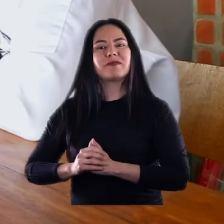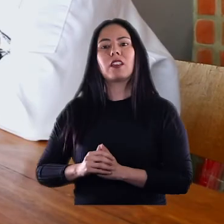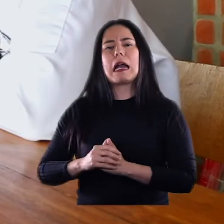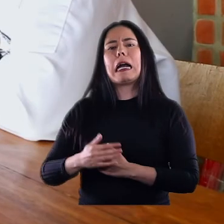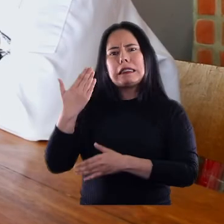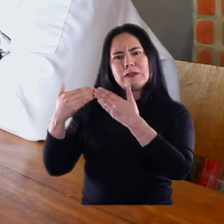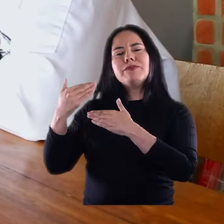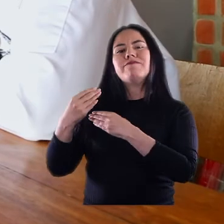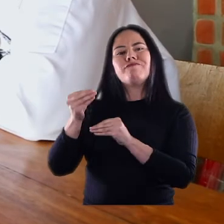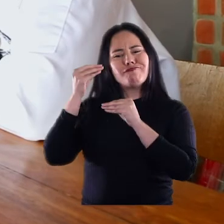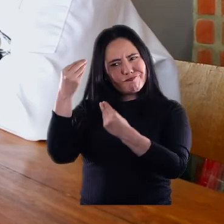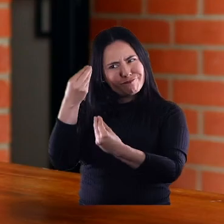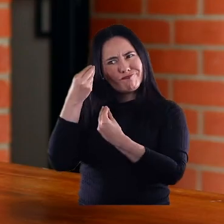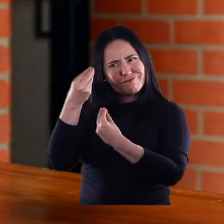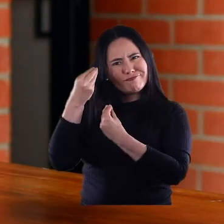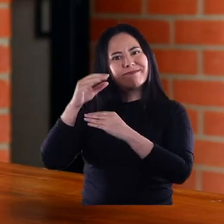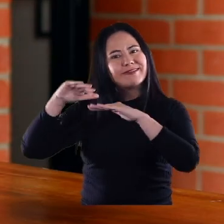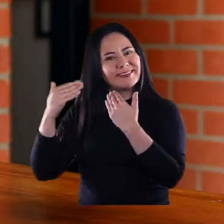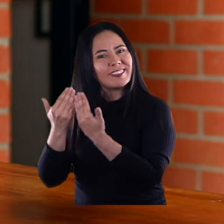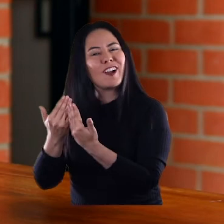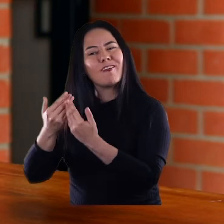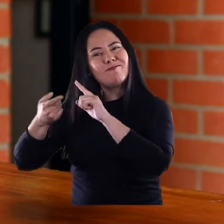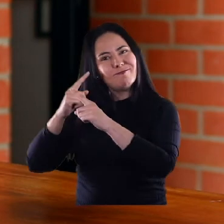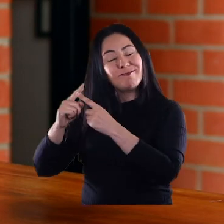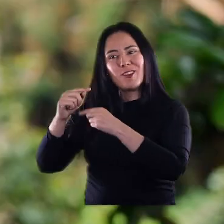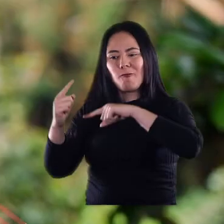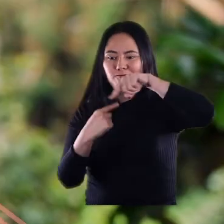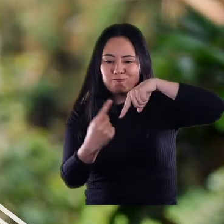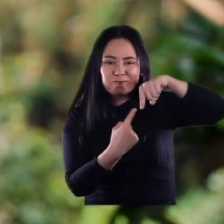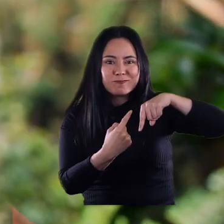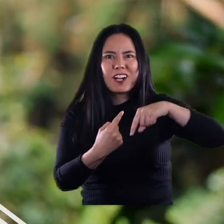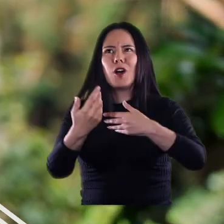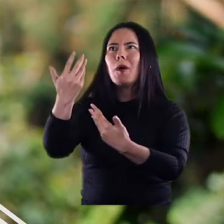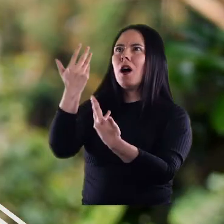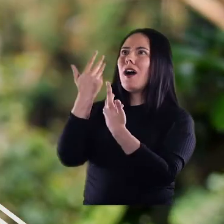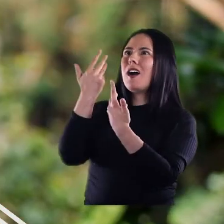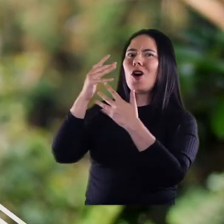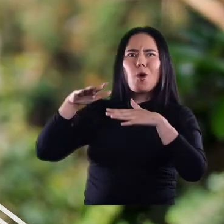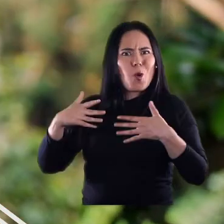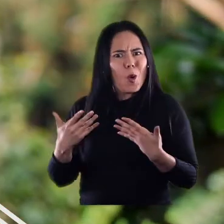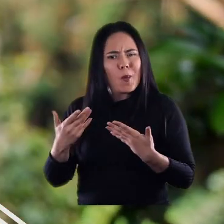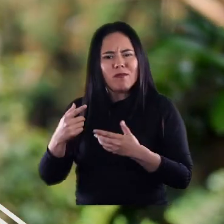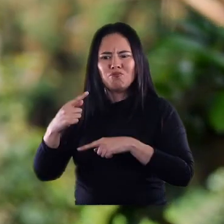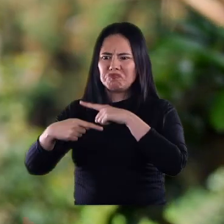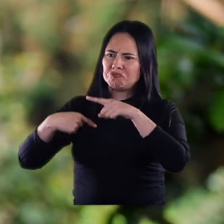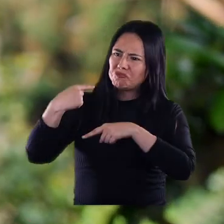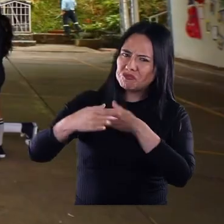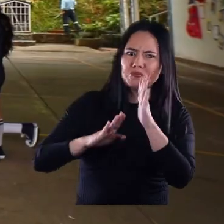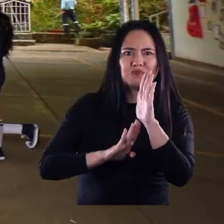Tuvimos una capacitación muy amplia de parte de Colegios Amigos del Turismo, en donde se nos indicó, se nos enseñó cómo podemos hacer esa